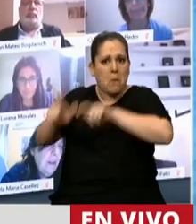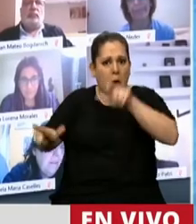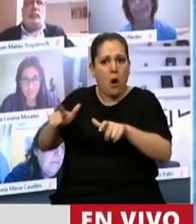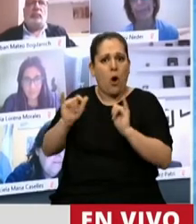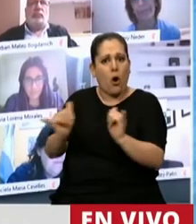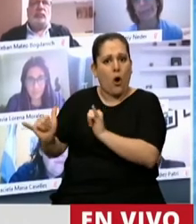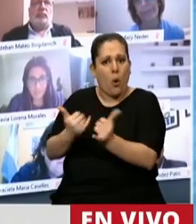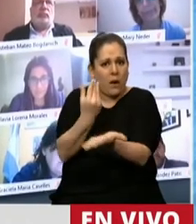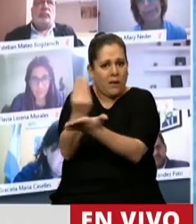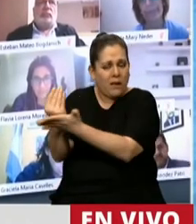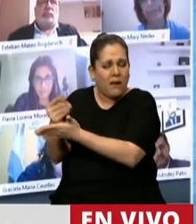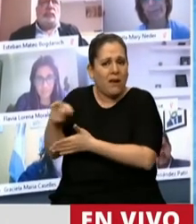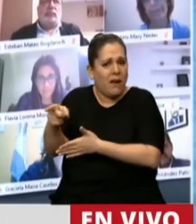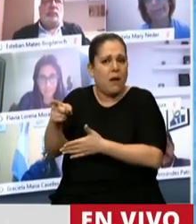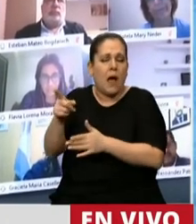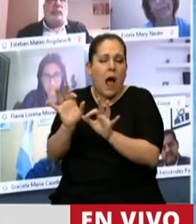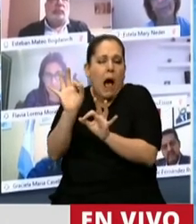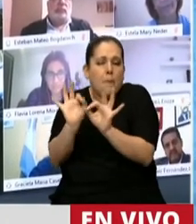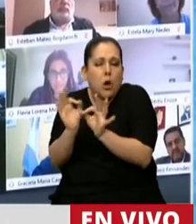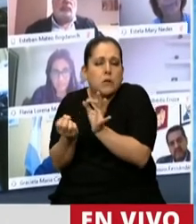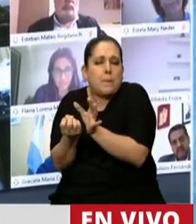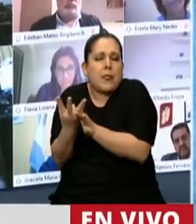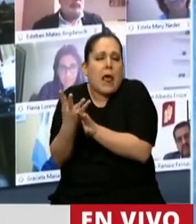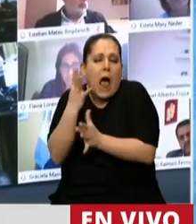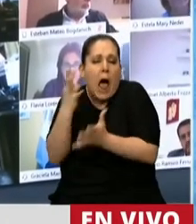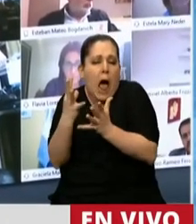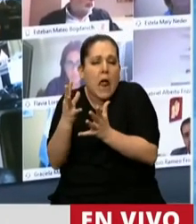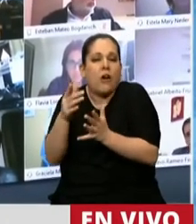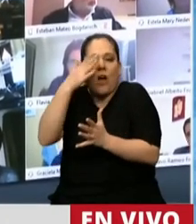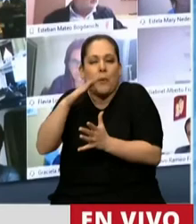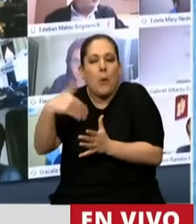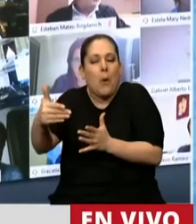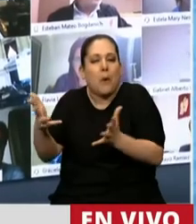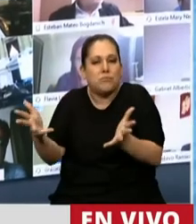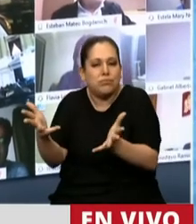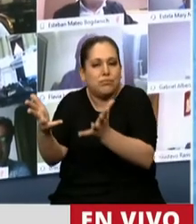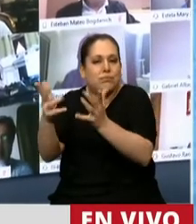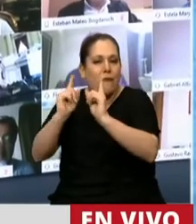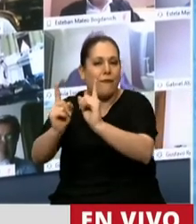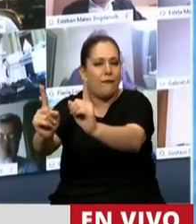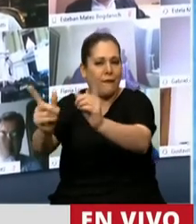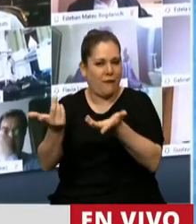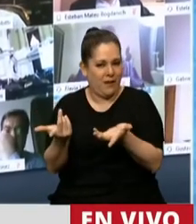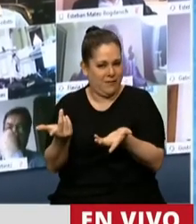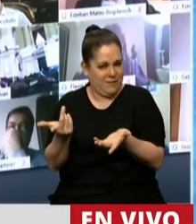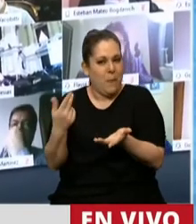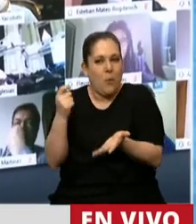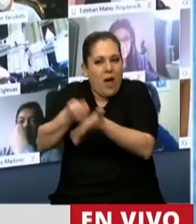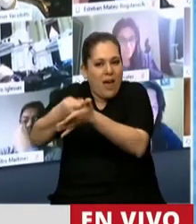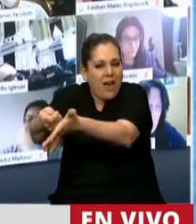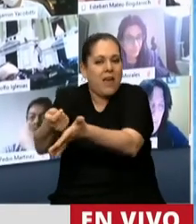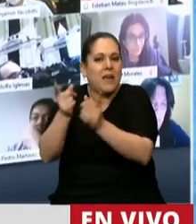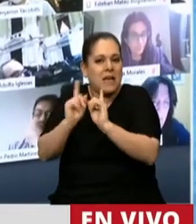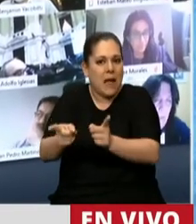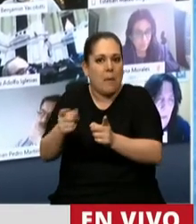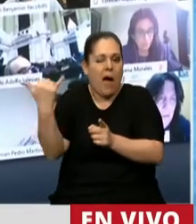están generando pequeños proyectos de desarrollo tengan emprendimientos sostenibles en el tiempo, que sean rentables y que sean